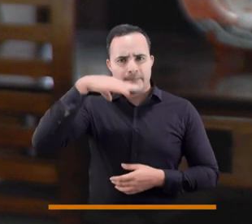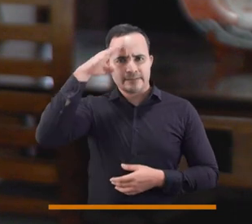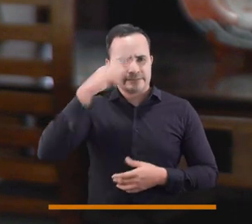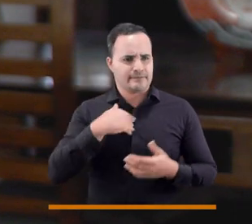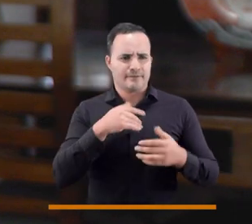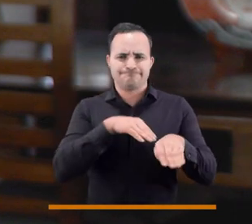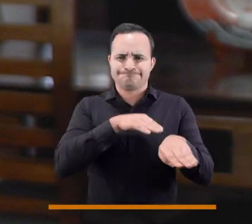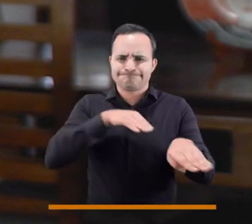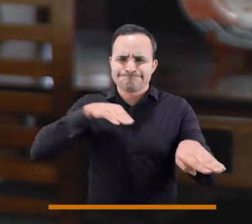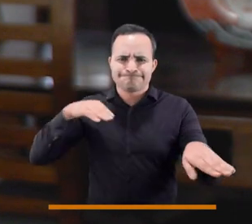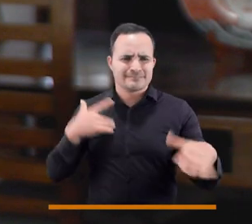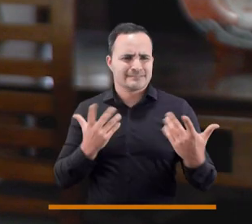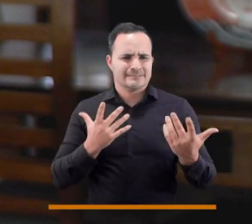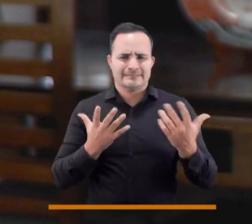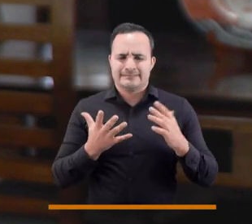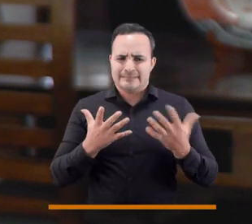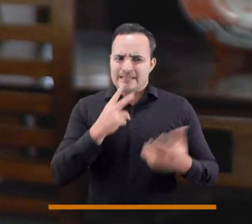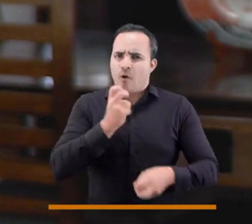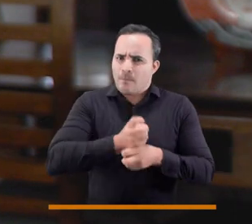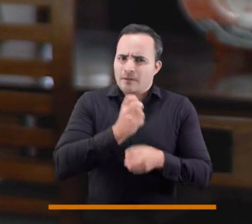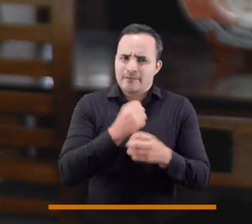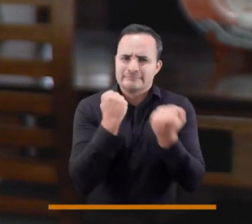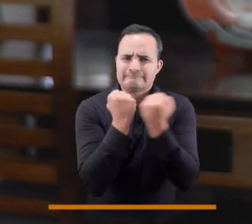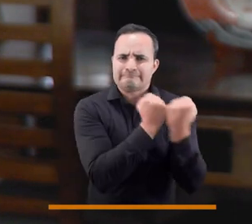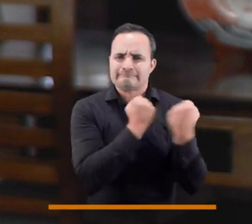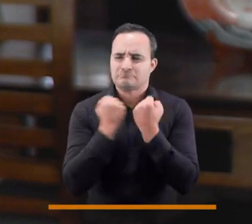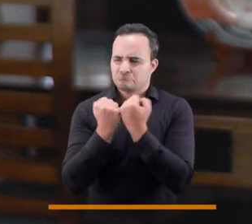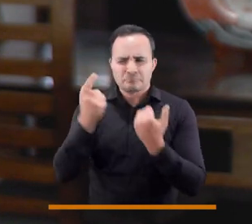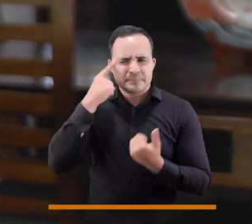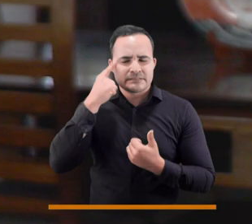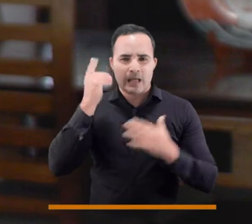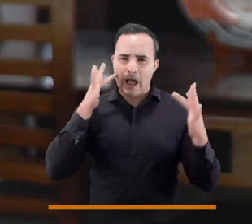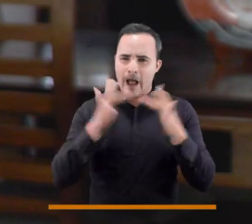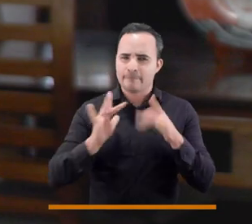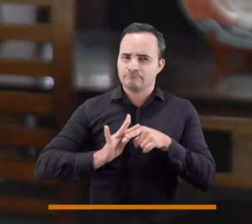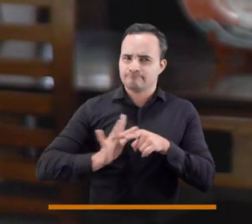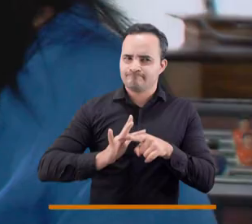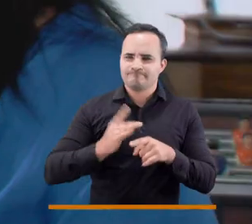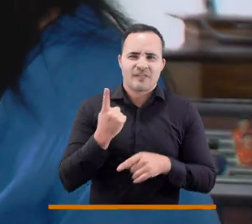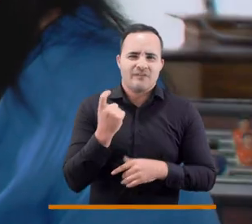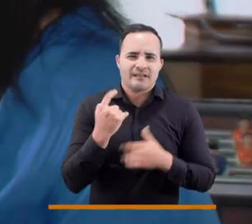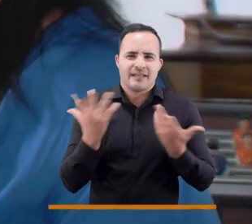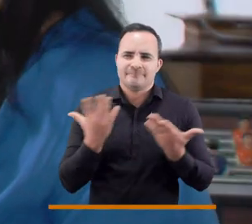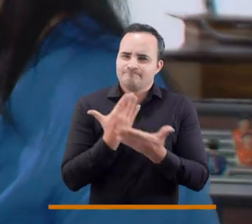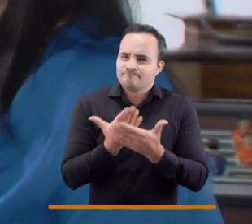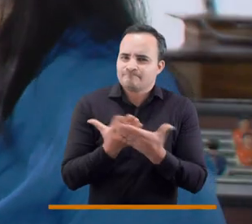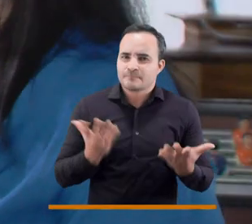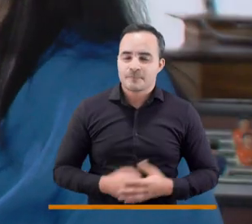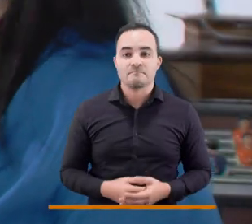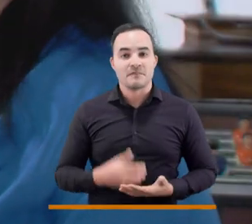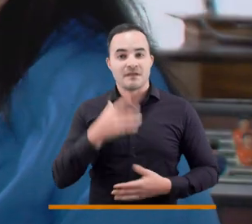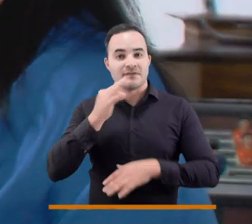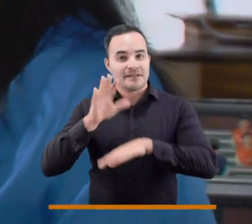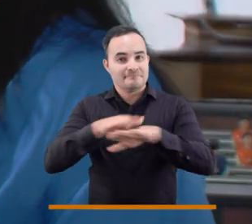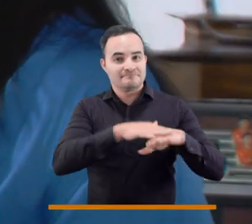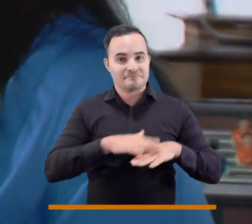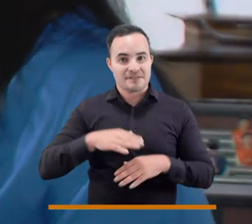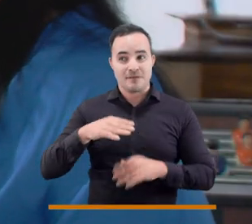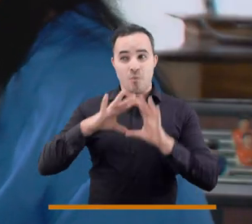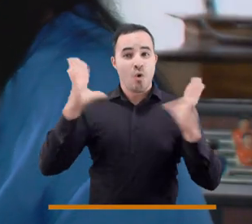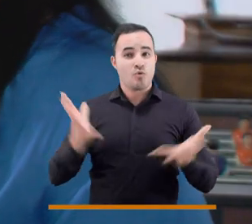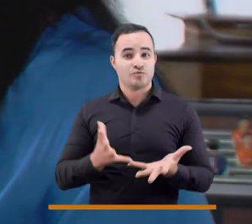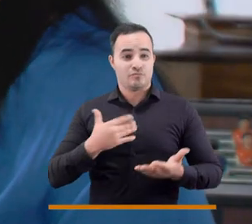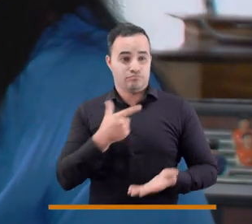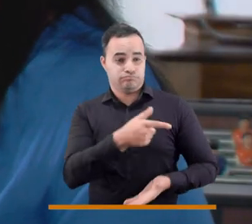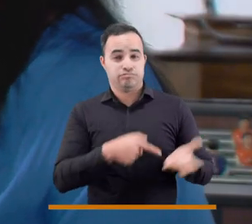transporte público está colapsando. ¿Qué le hace falta a la ciudad para aplicar esto? Curiosamente, Medellín es una de las ciudades